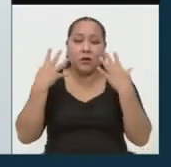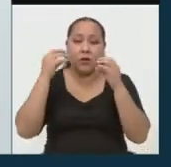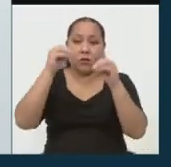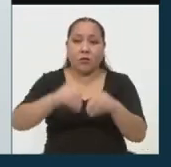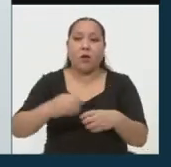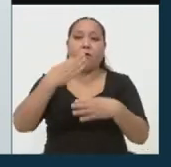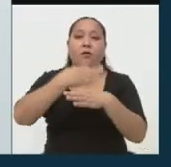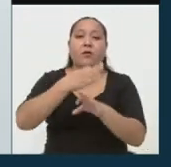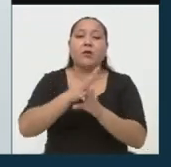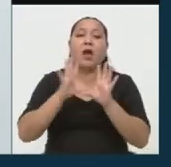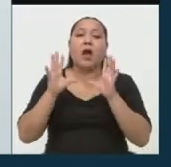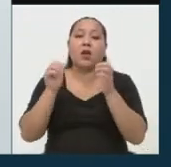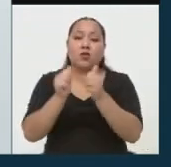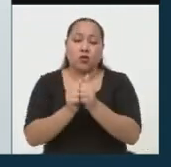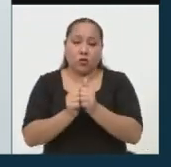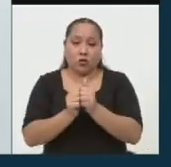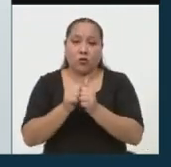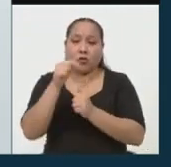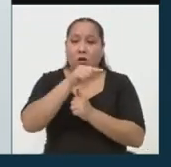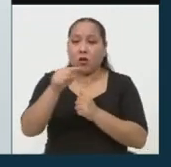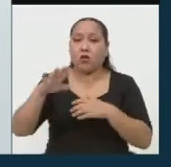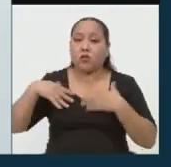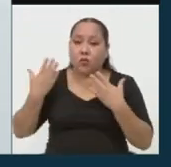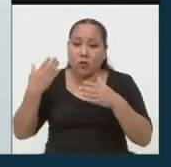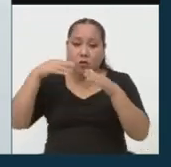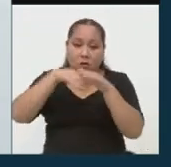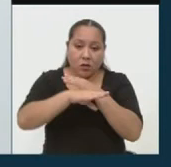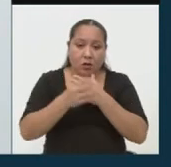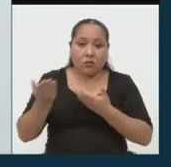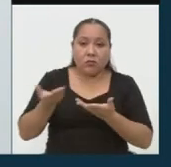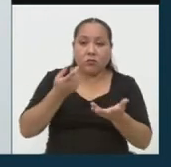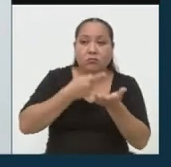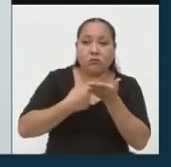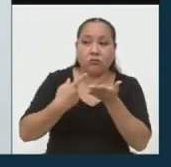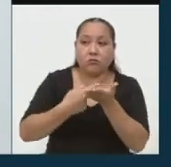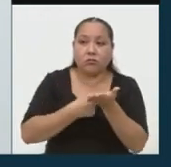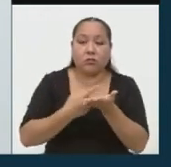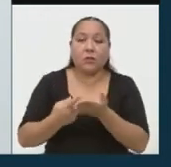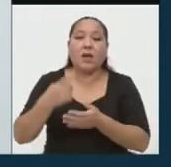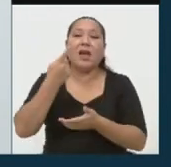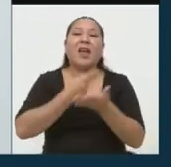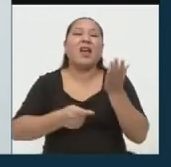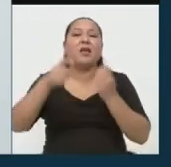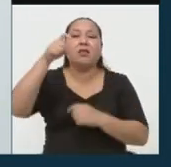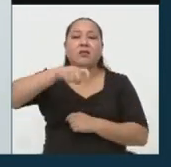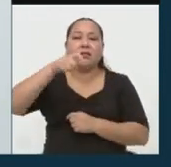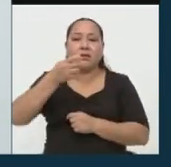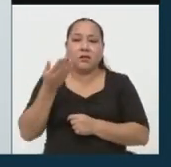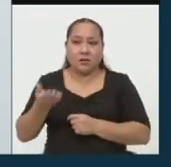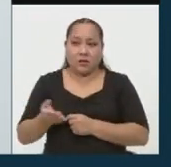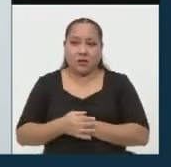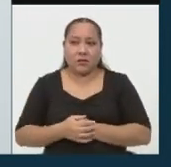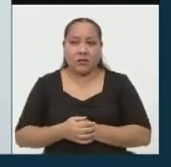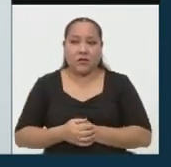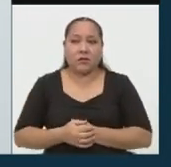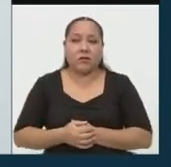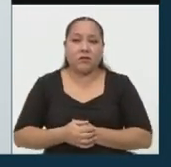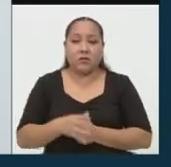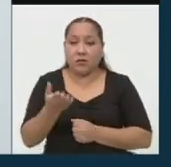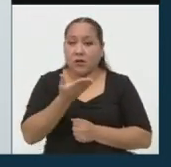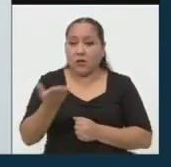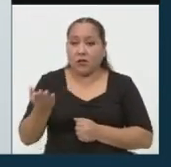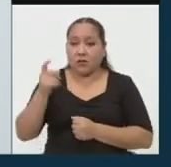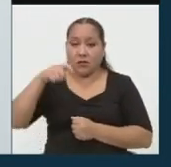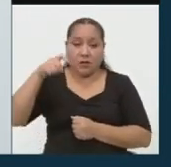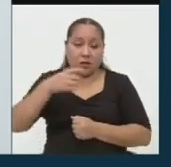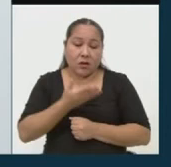formación de asociaciones en las que ellos puedan llevar y discutir las necesidades que ellos